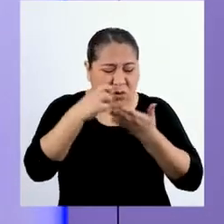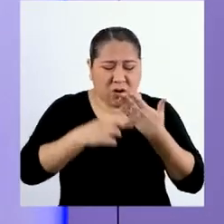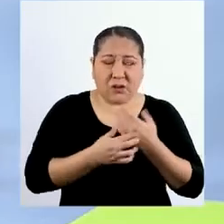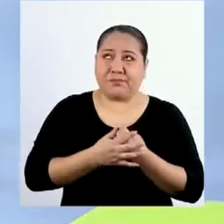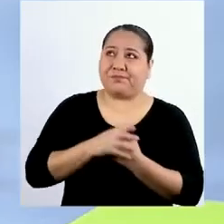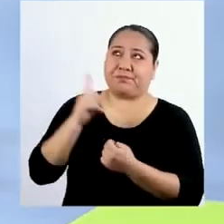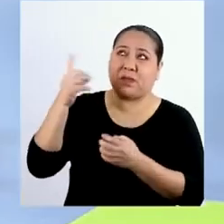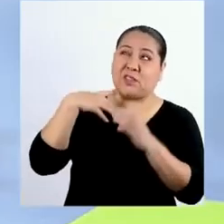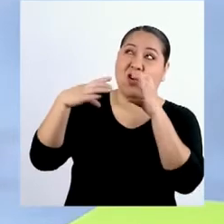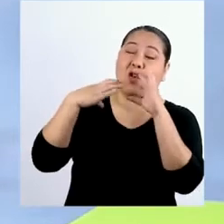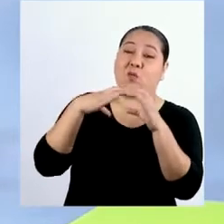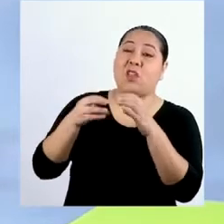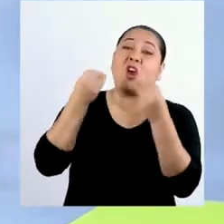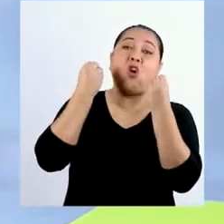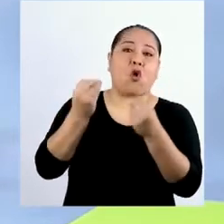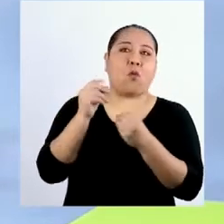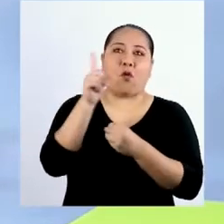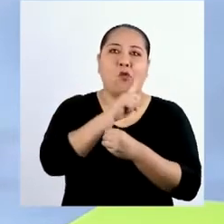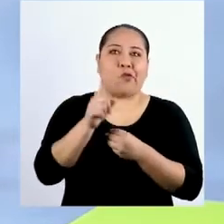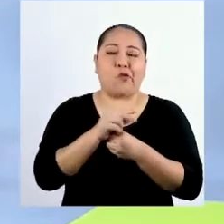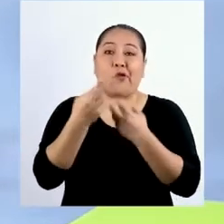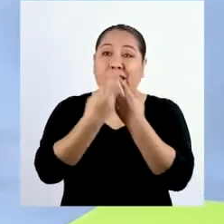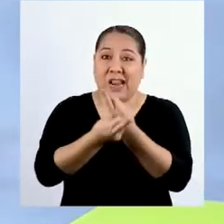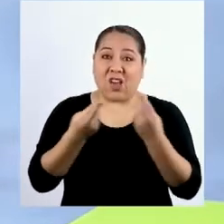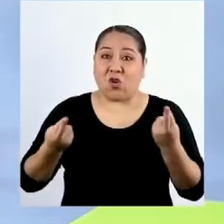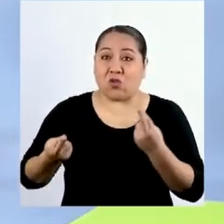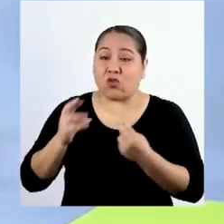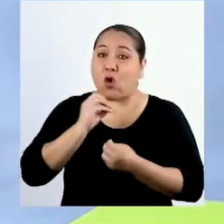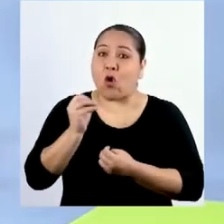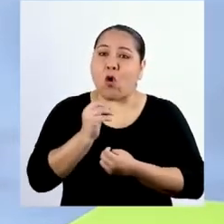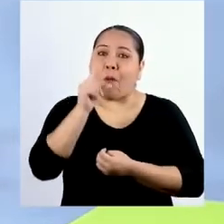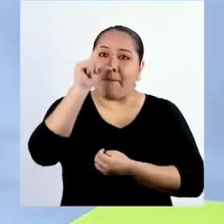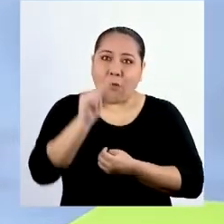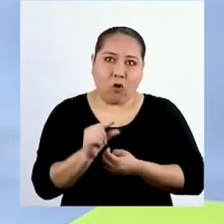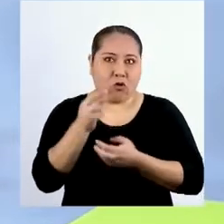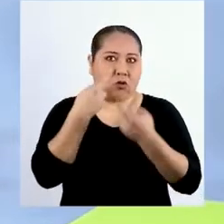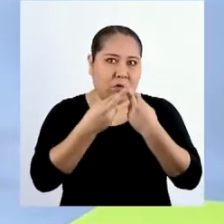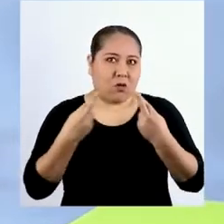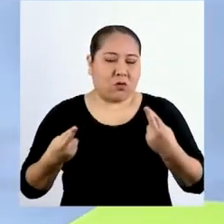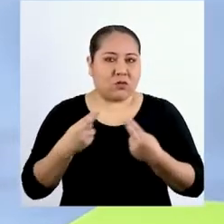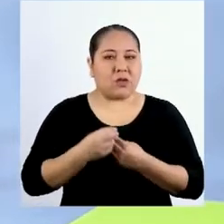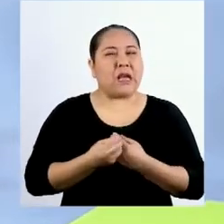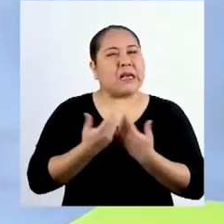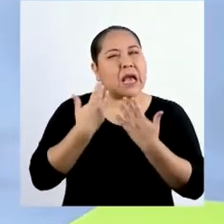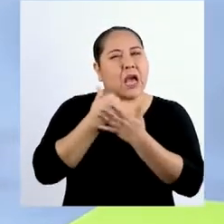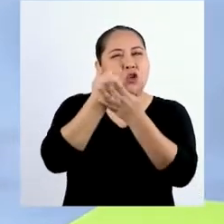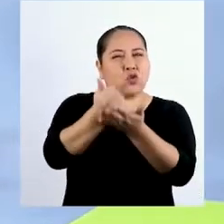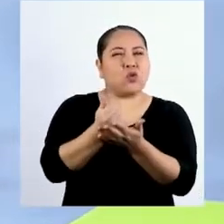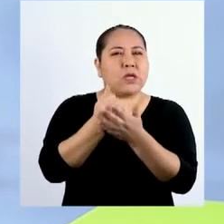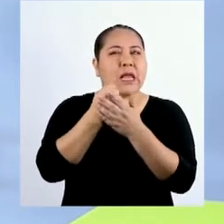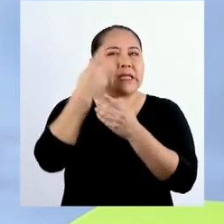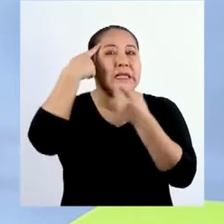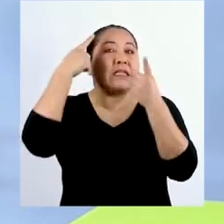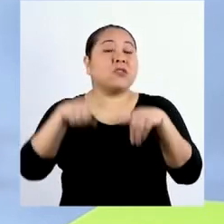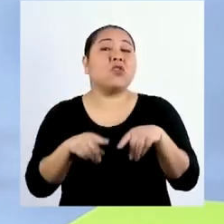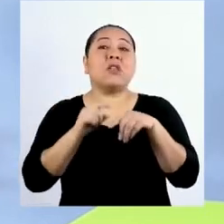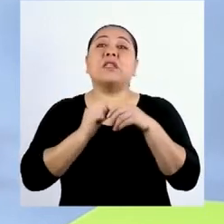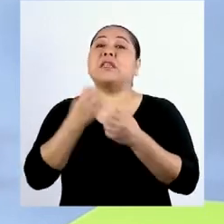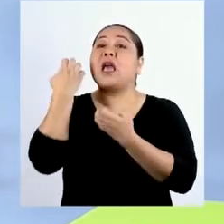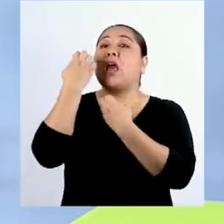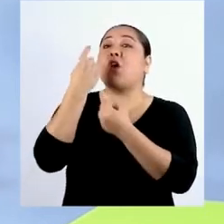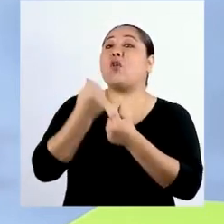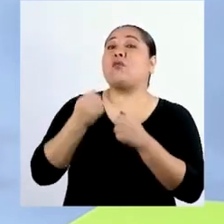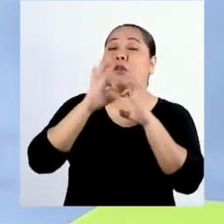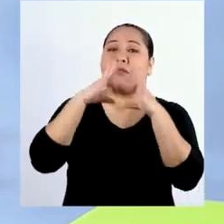programa? Vamos a hablar sobre cómo el no tener recursos o tener pocos influye en las decisiones económicas de nuestras